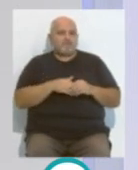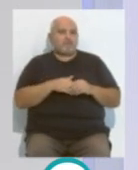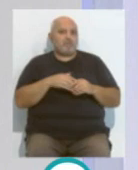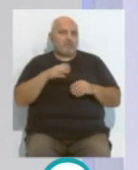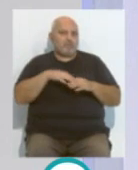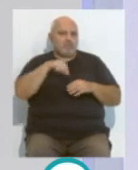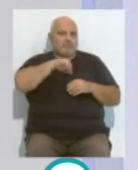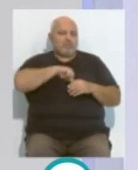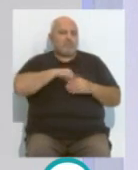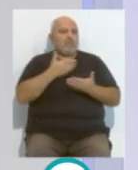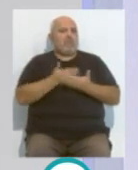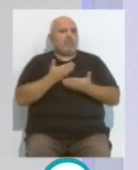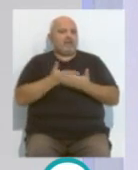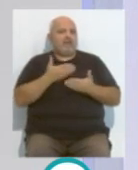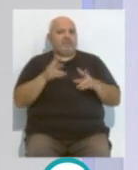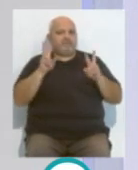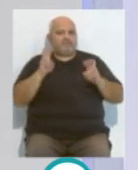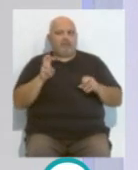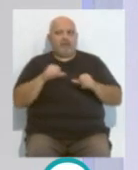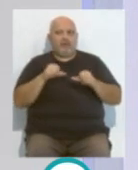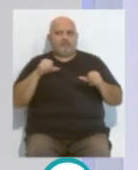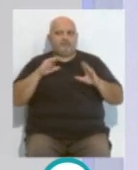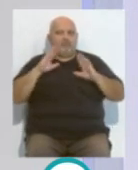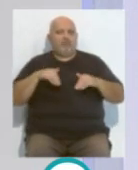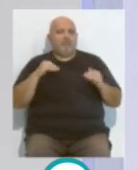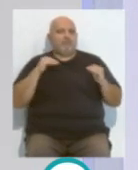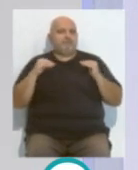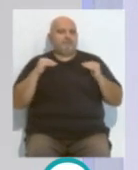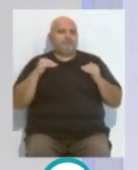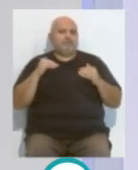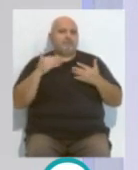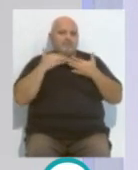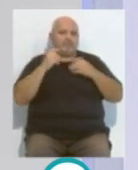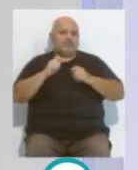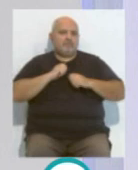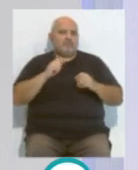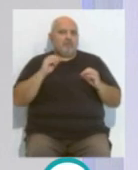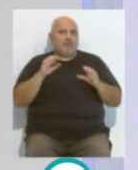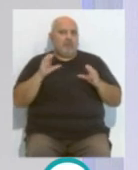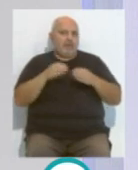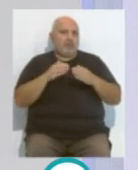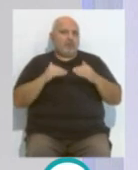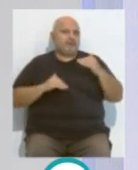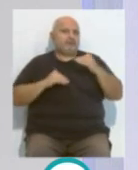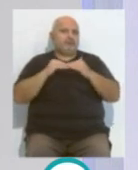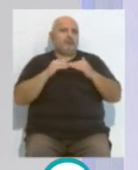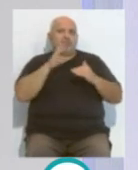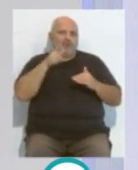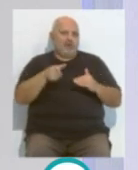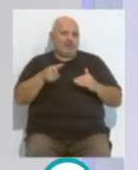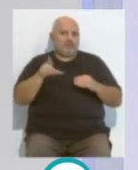del Cádiz, y creo que han demostrado en las últimas temporadas por algo el equipo está donde está y,